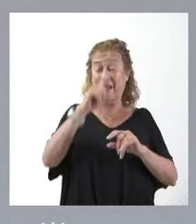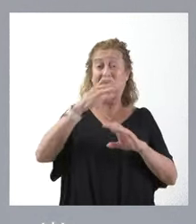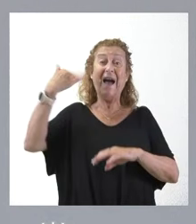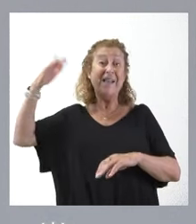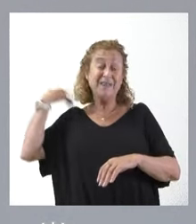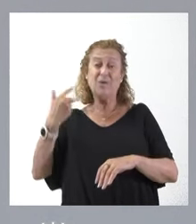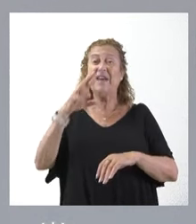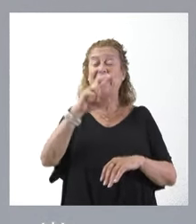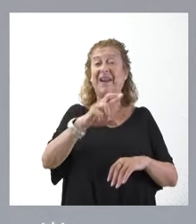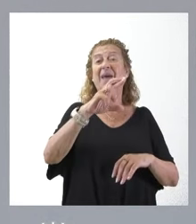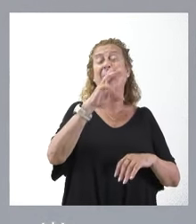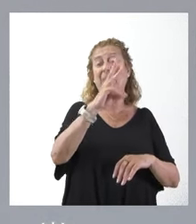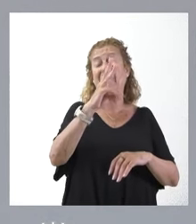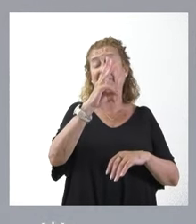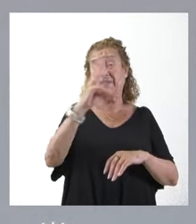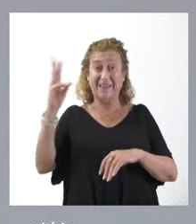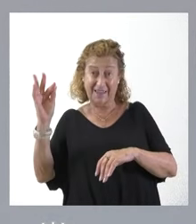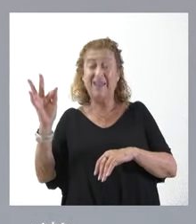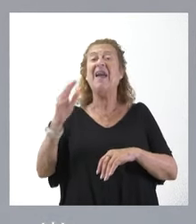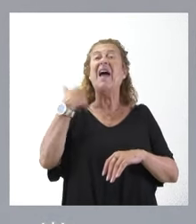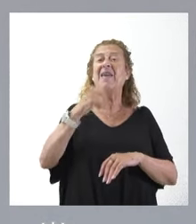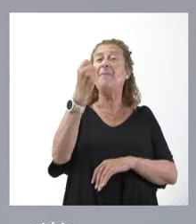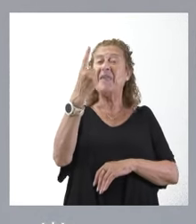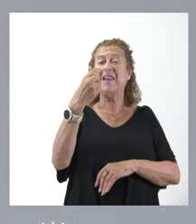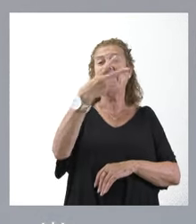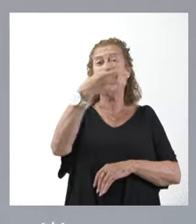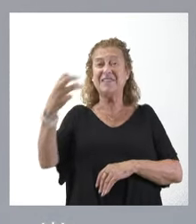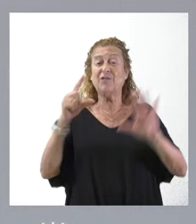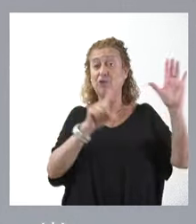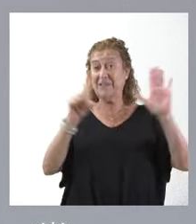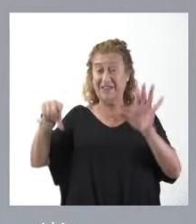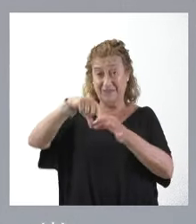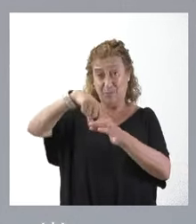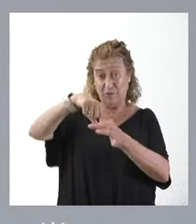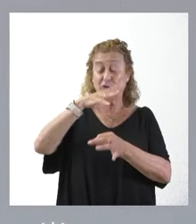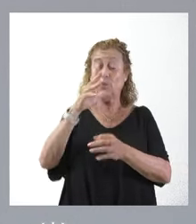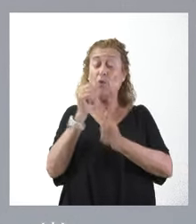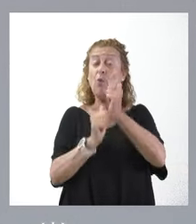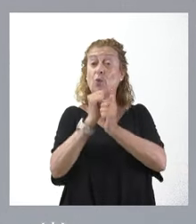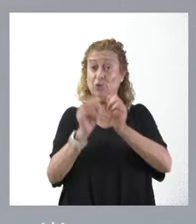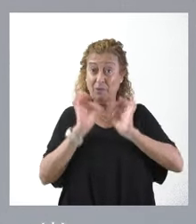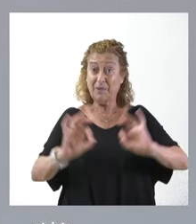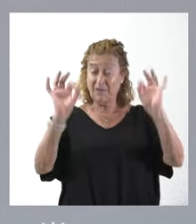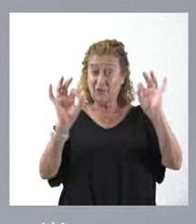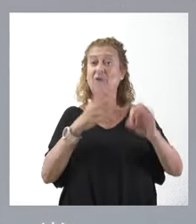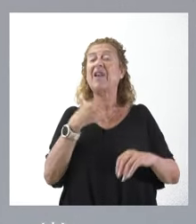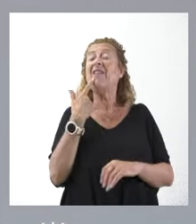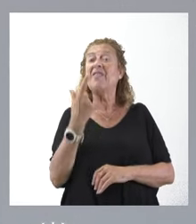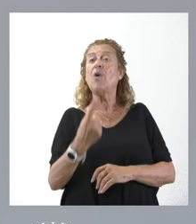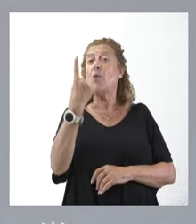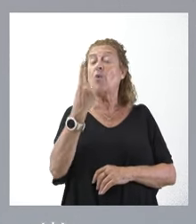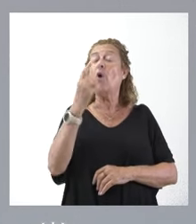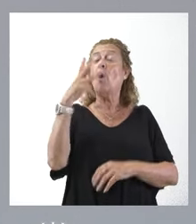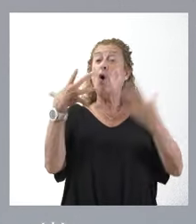RPTs, que tenían 1.366 puestos por concurso específico, es decir, un 8